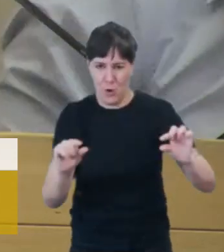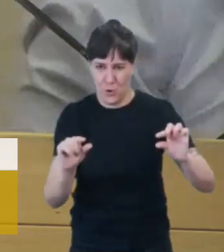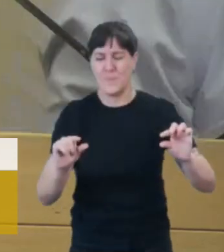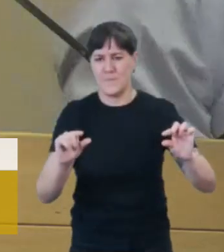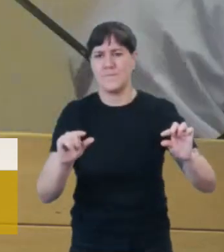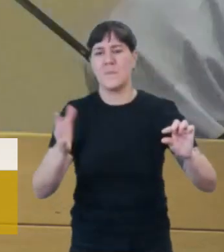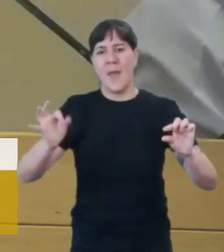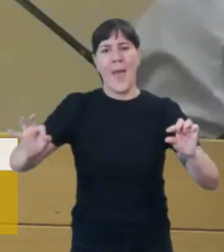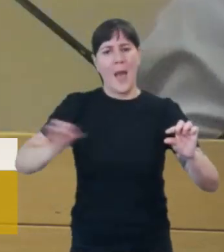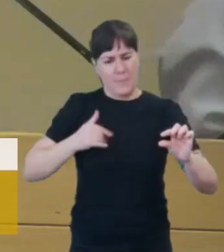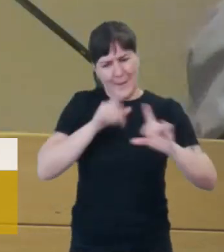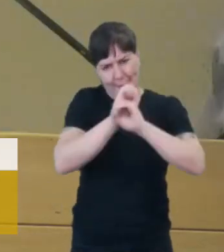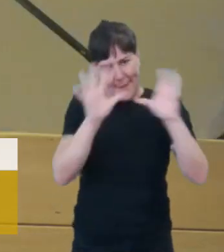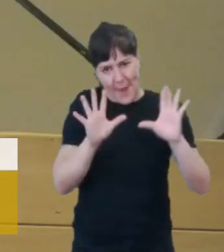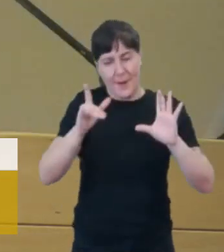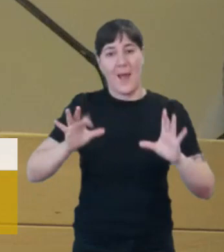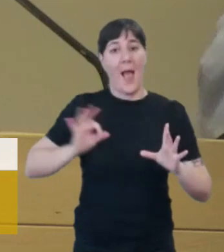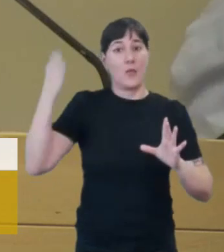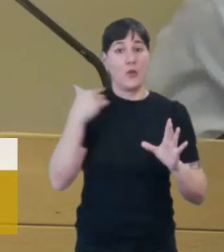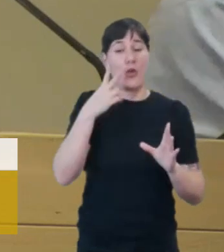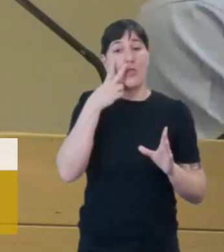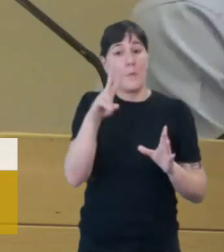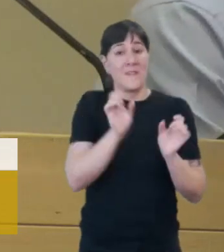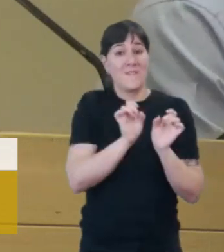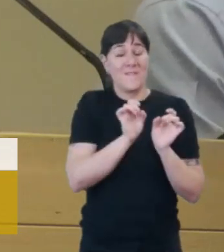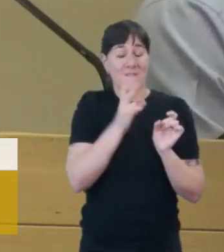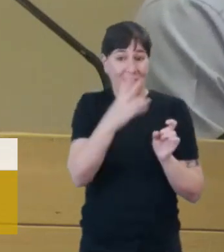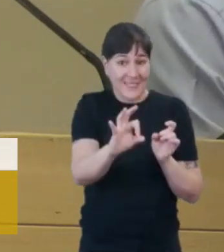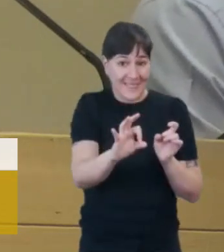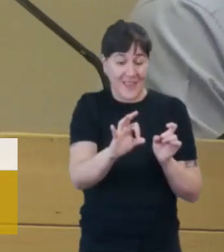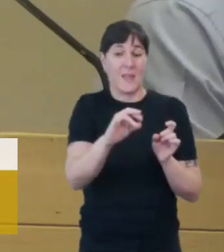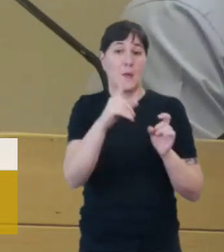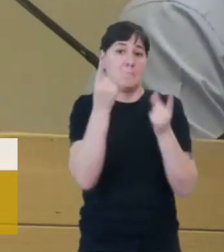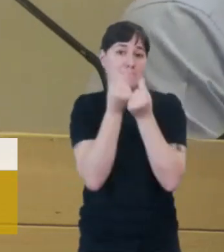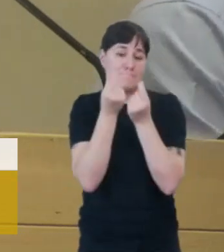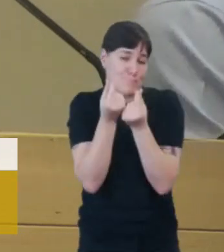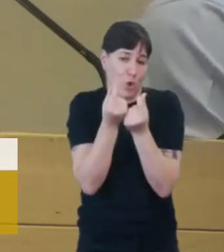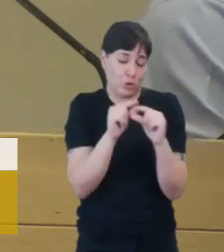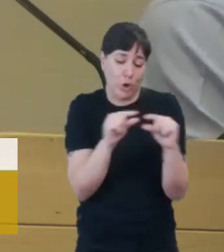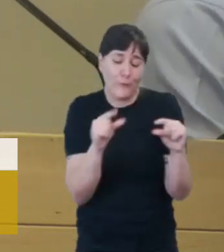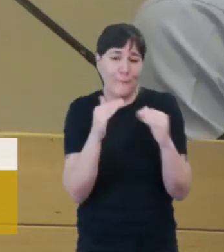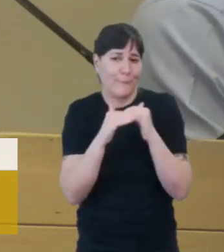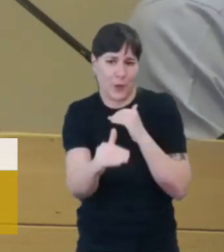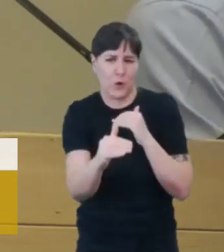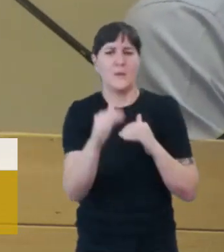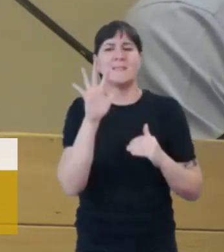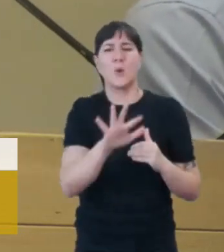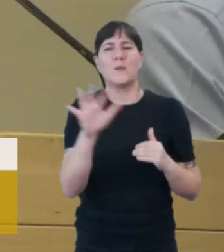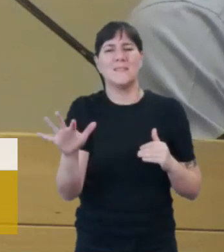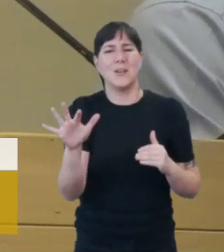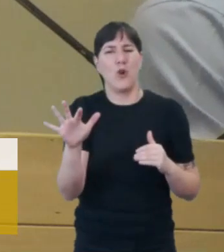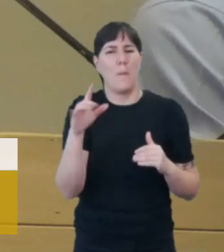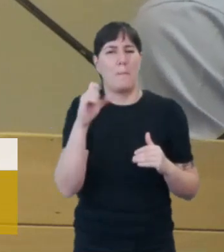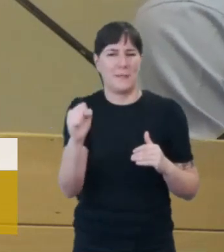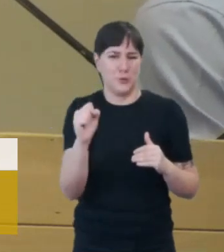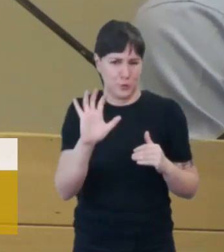2020 fijaba, porque era un fondo fijo, por monto fijo, el presupuesto le fijó 55 pesos. En el